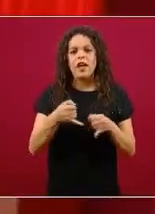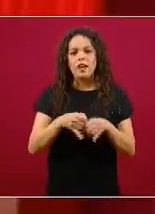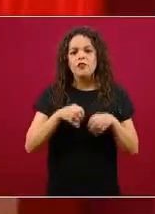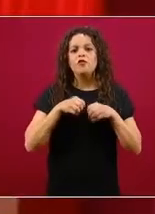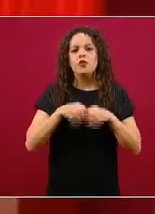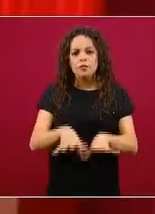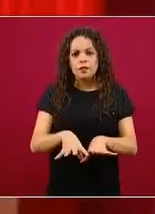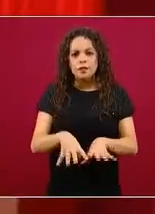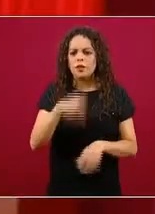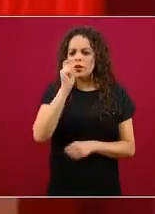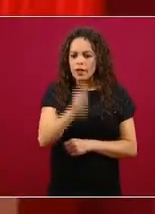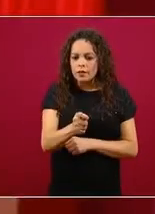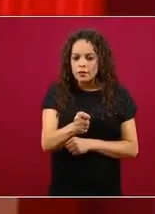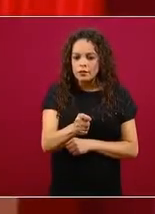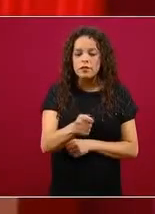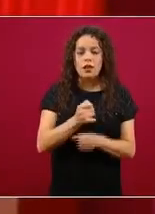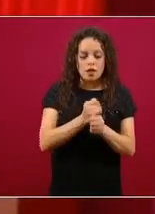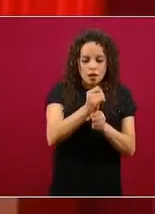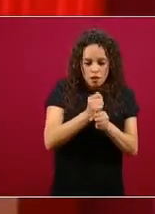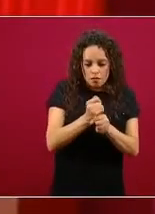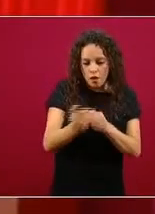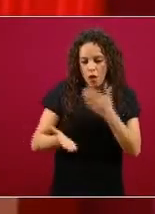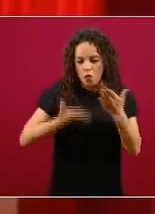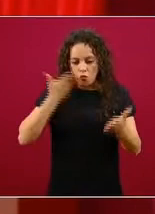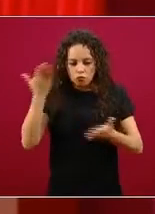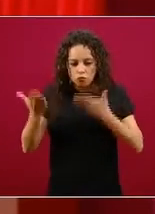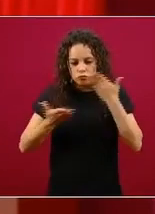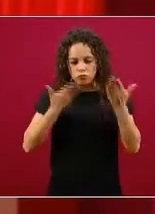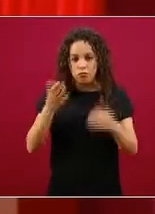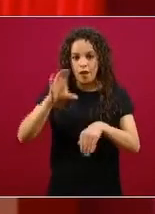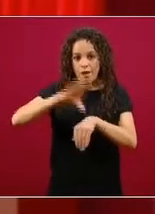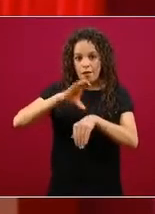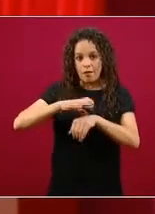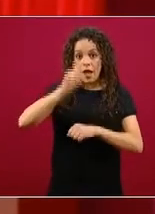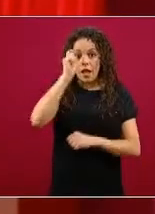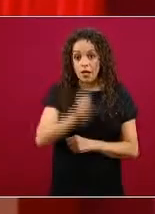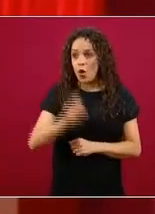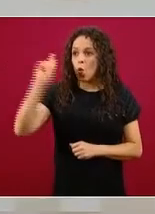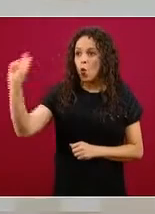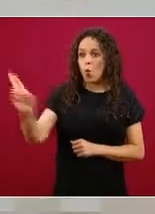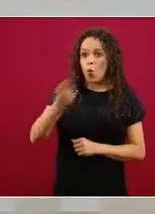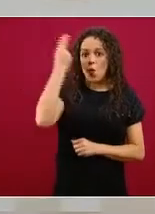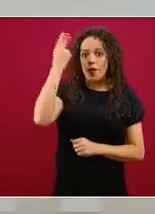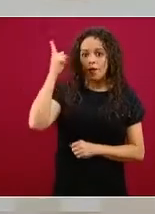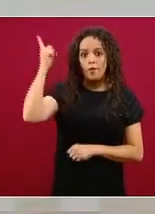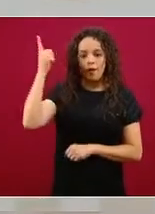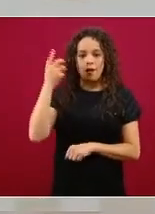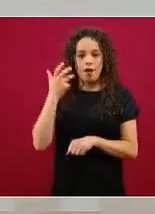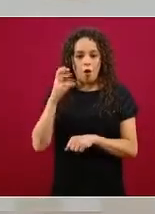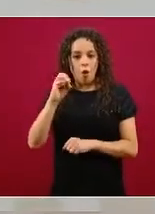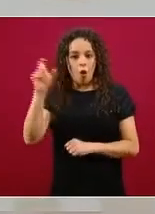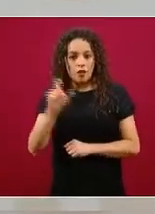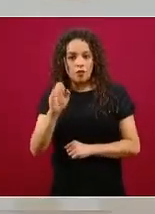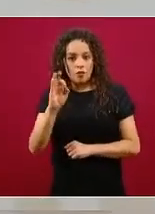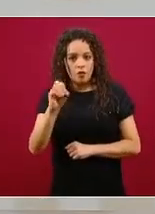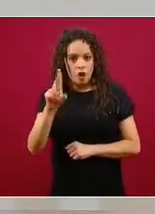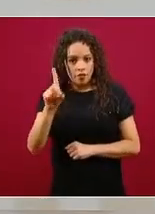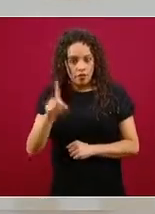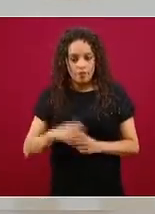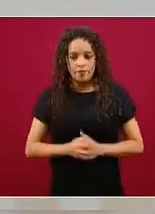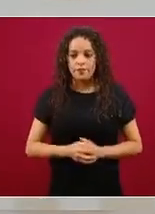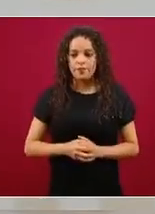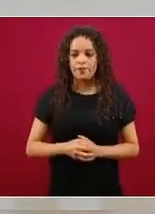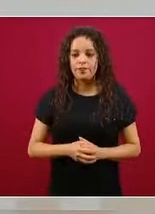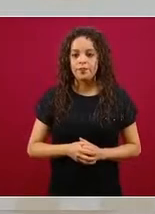de un estudio de investigación clínica que está conduciendo la universidad de oxford y que sugiere y